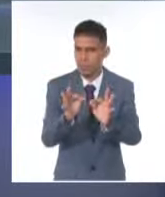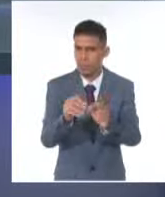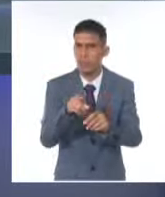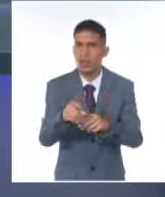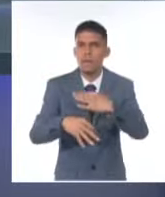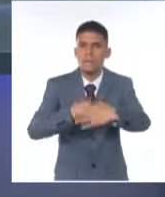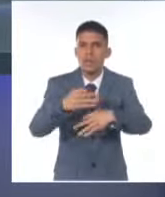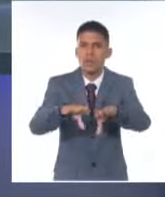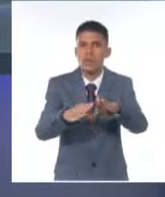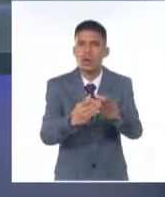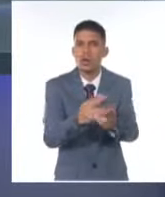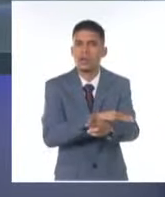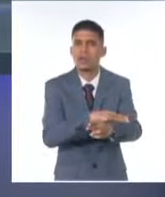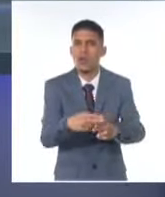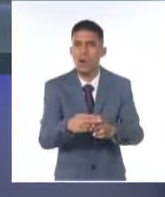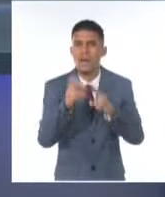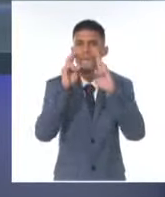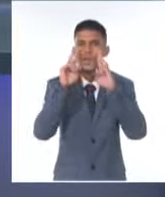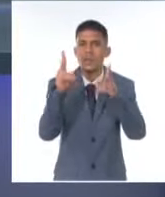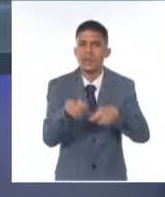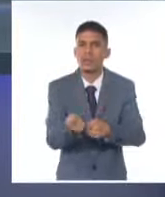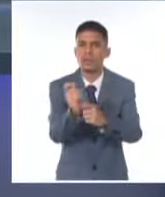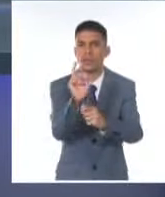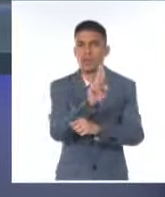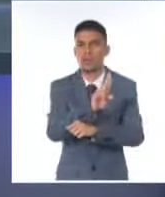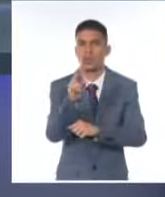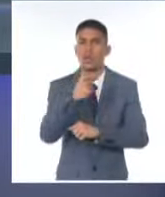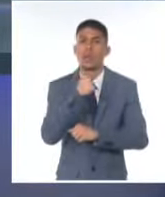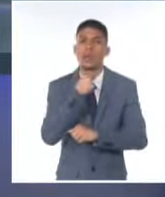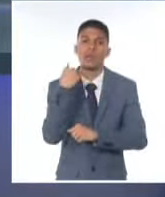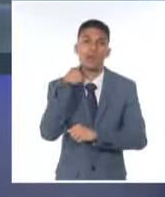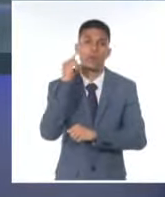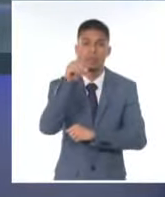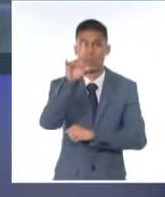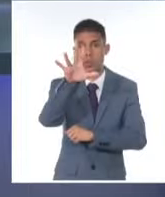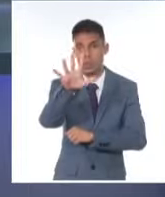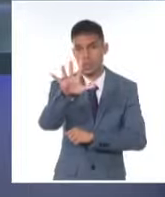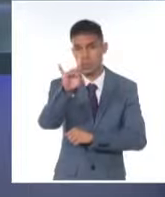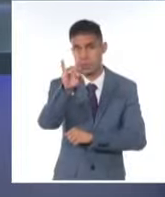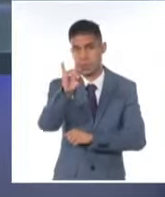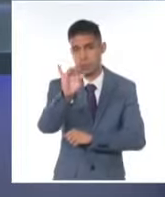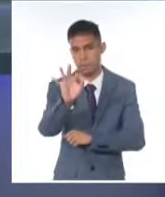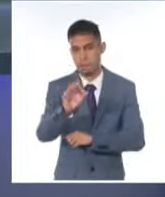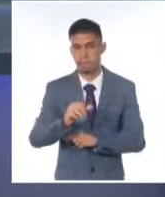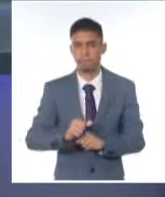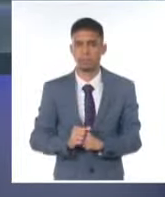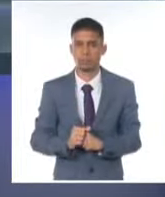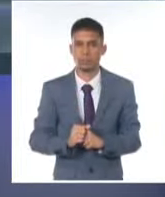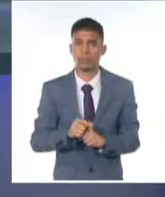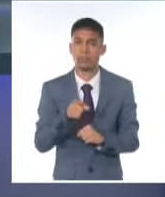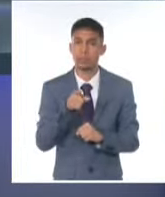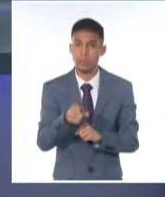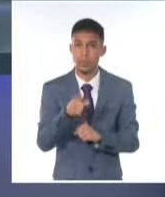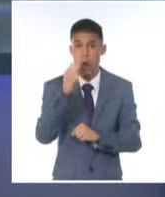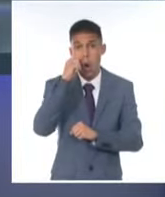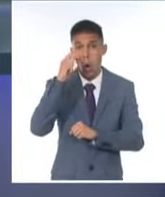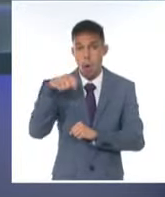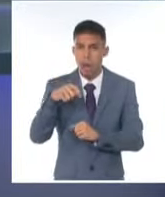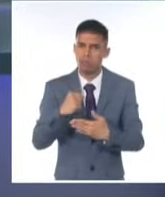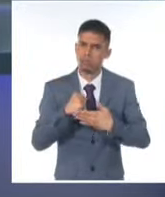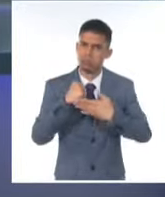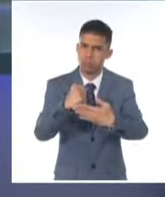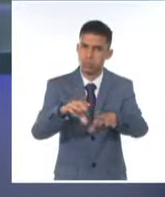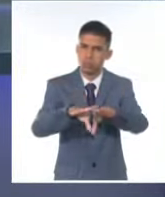dedicado a la vivencia del triunfo revolucionario de enero de 1959. En esa oportunidad, Rolando contribuyó a